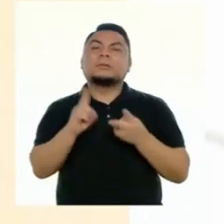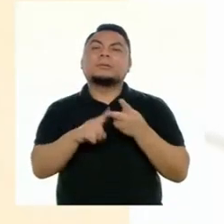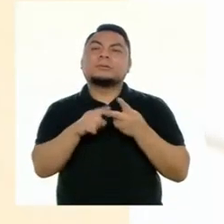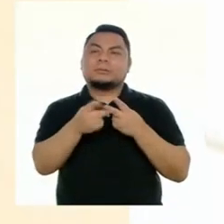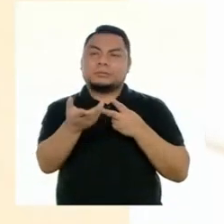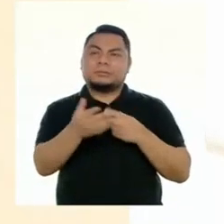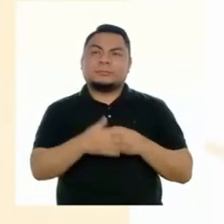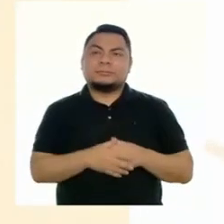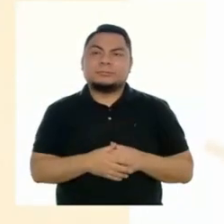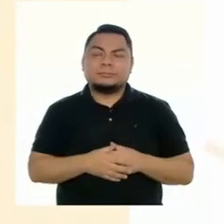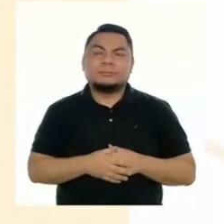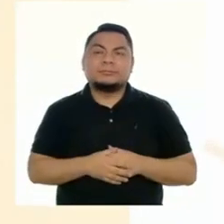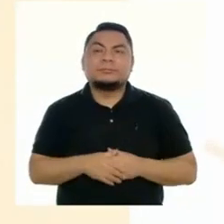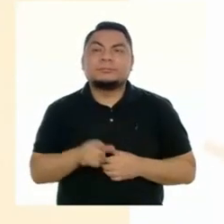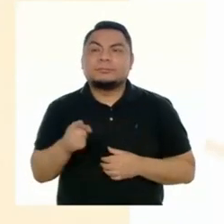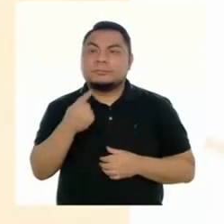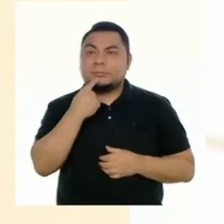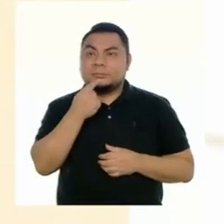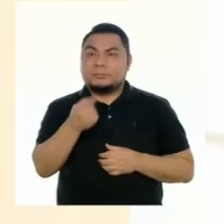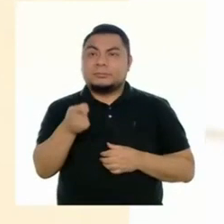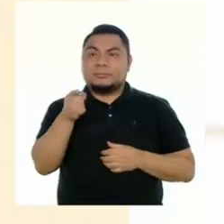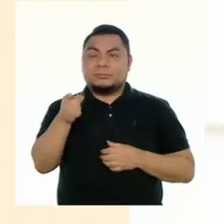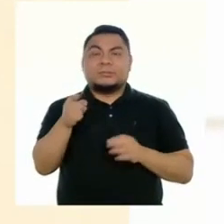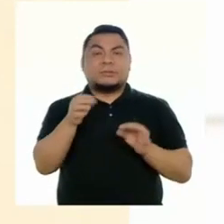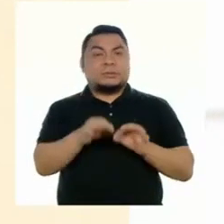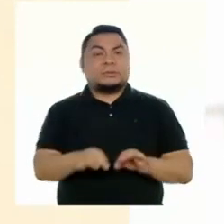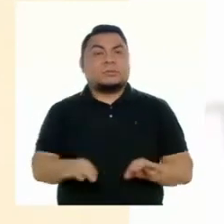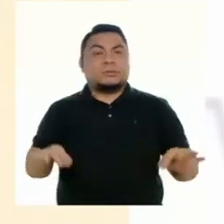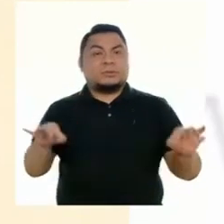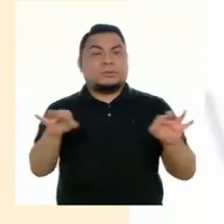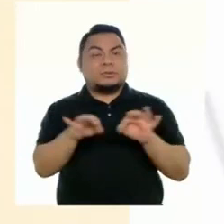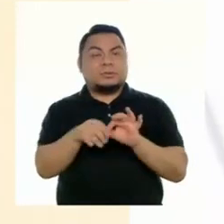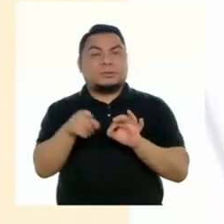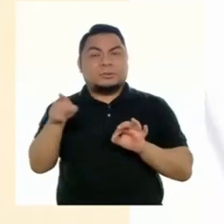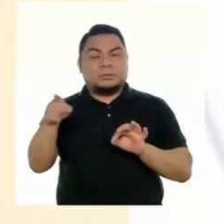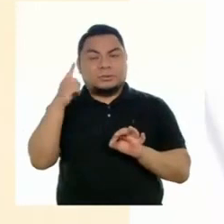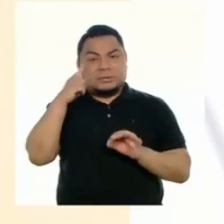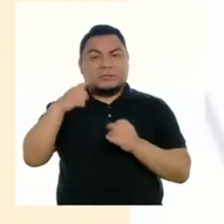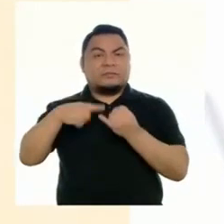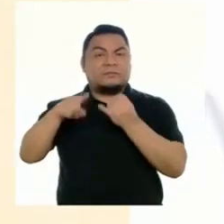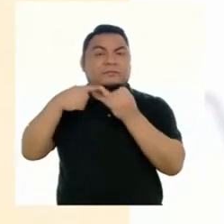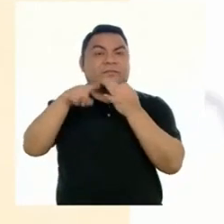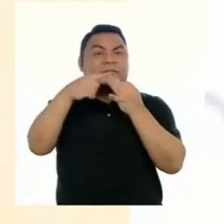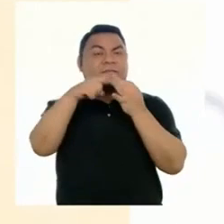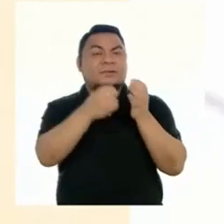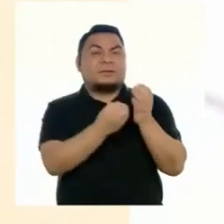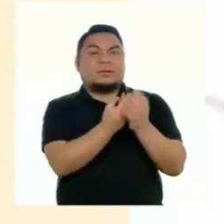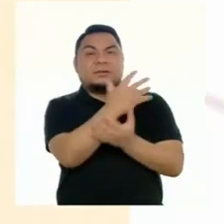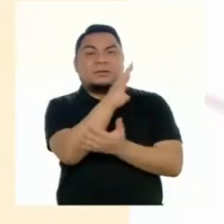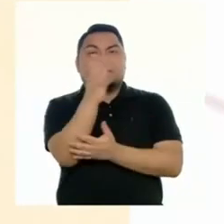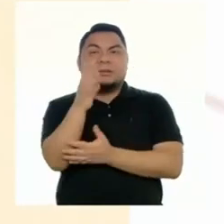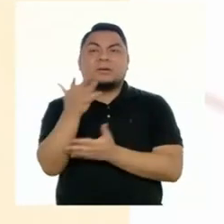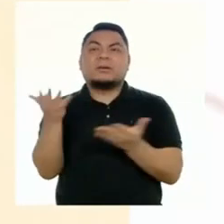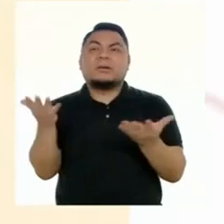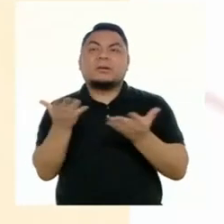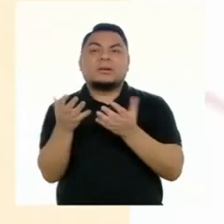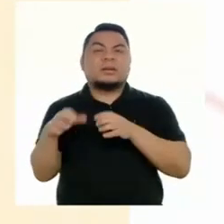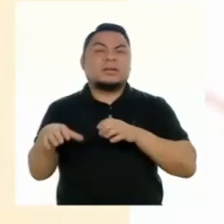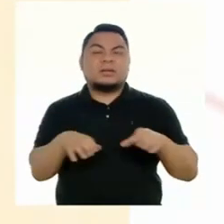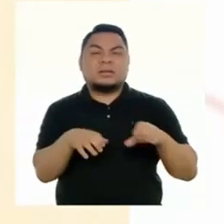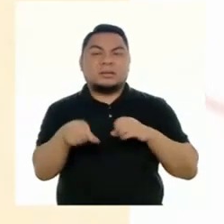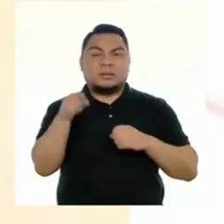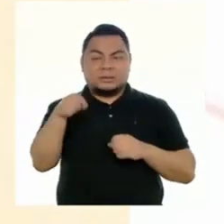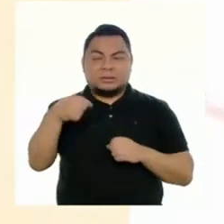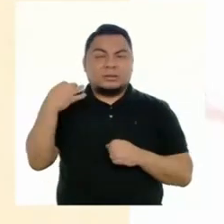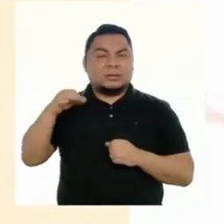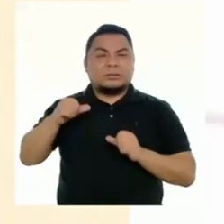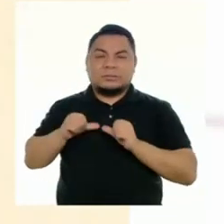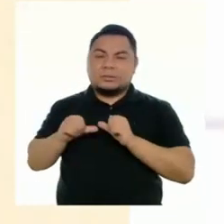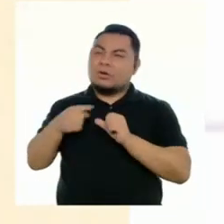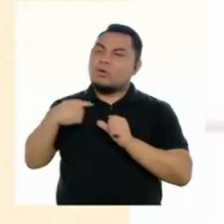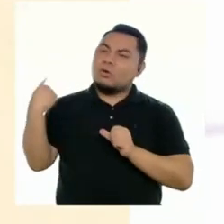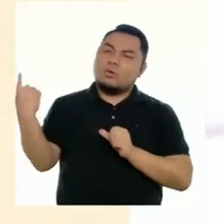párrafo? Básicamente, dice que la importancia de la biodiversidad está en el hecho de que está presente en todas partes,